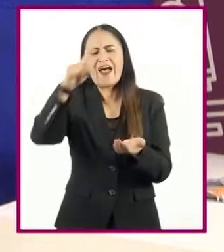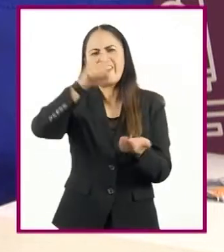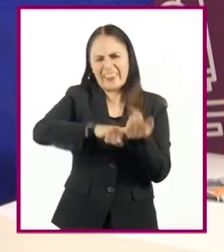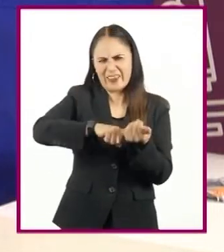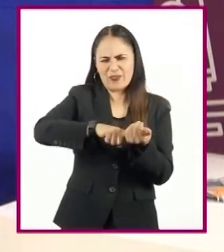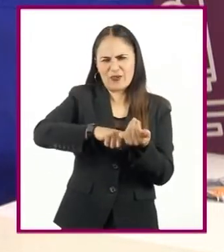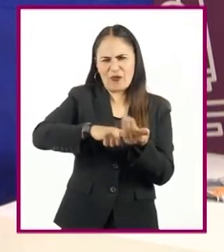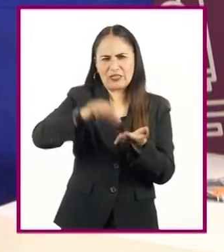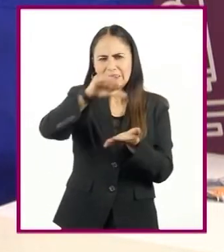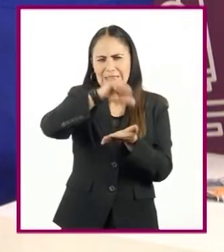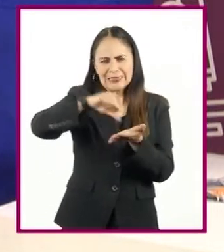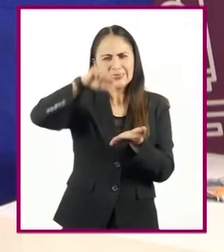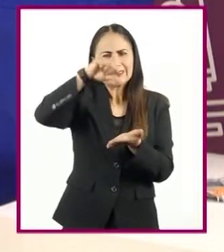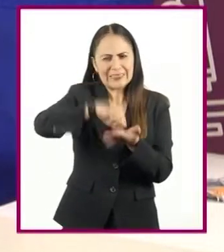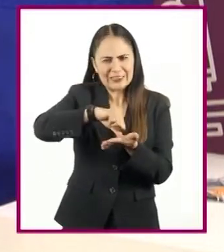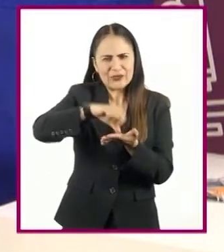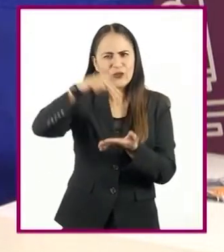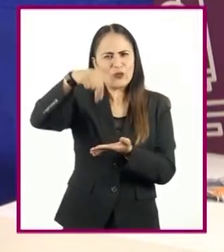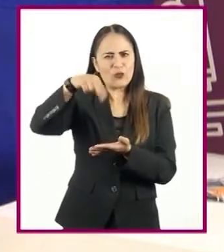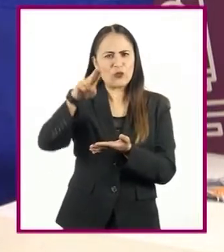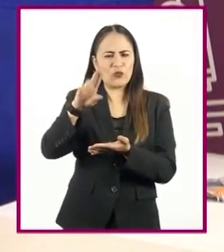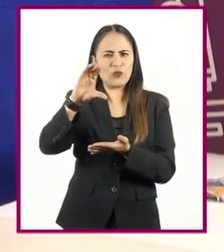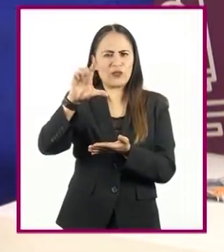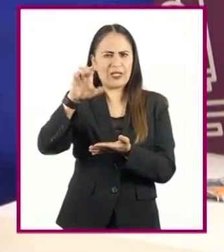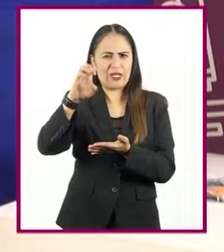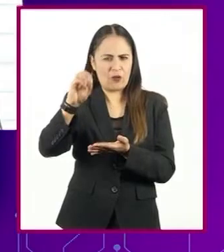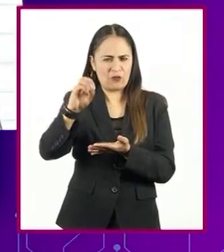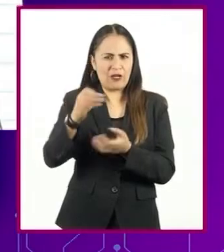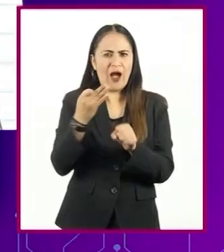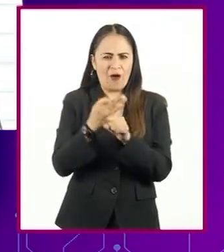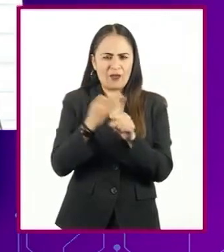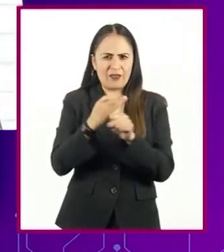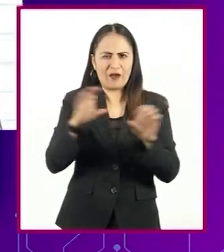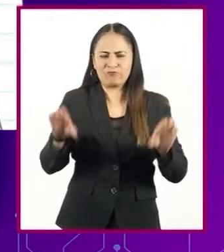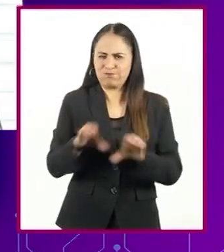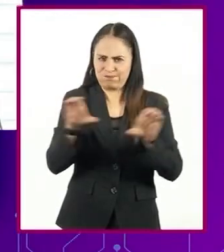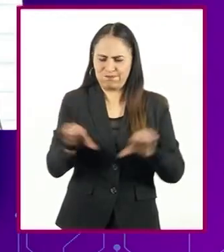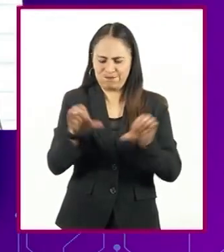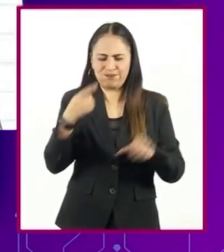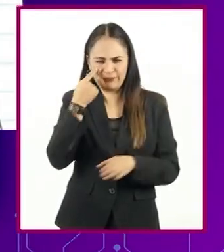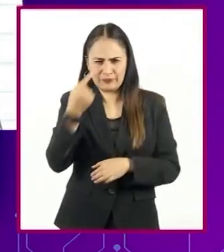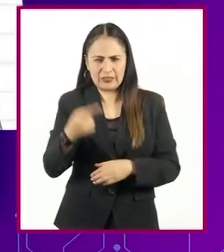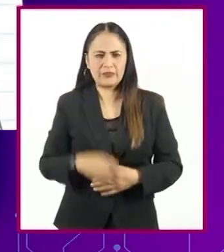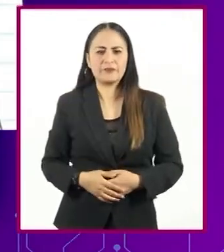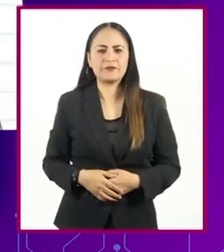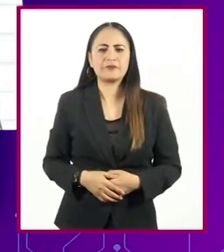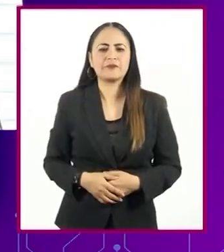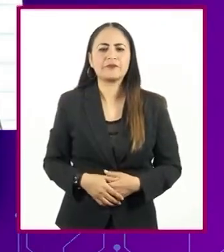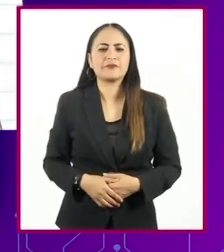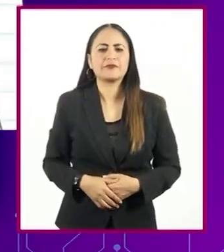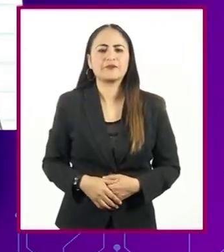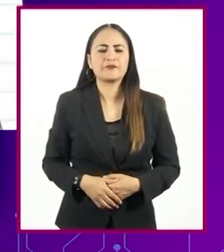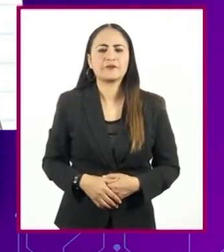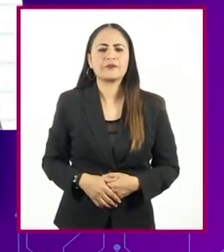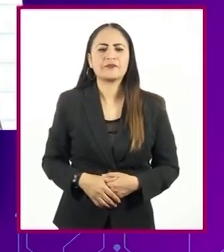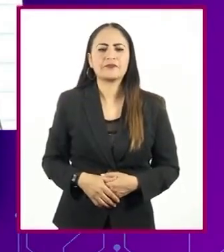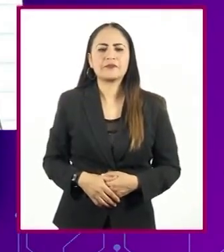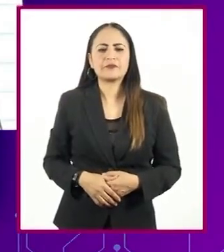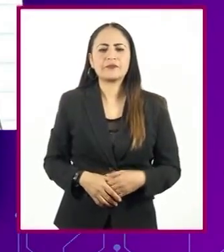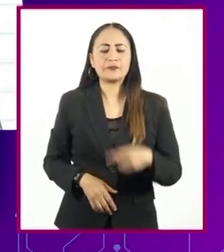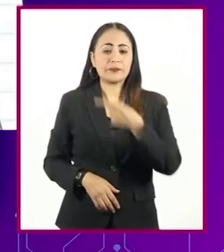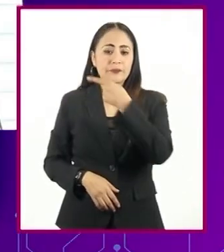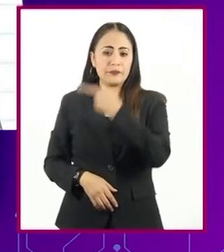y comencemos con la primera pregunta. ¿Cuál de las siguientes opciones refiere una de las